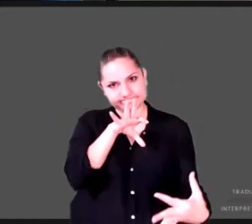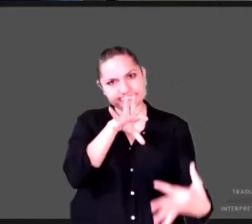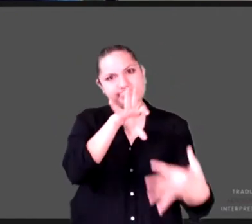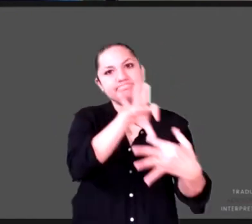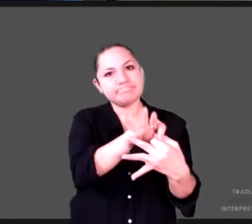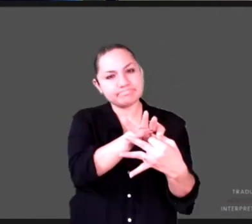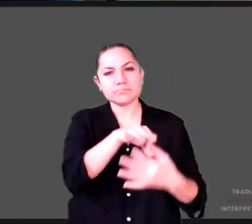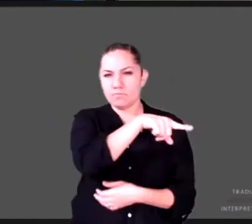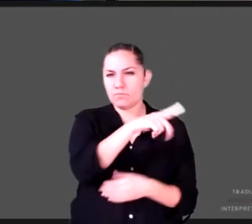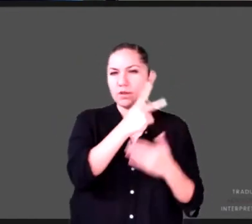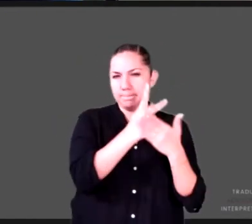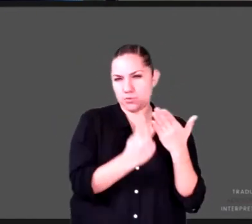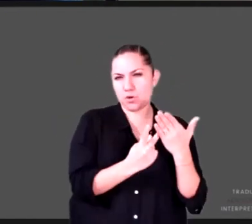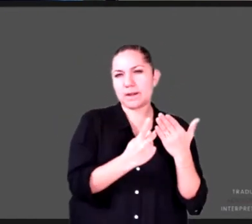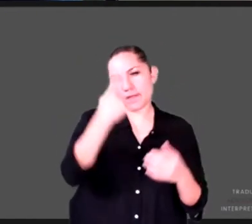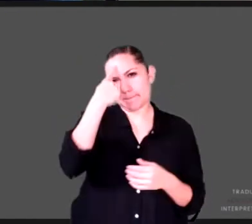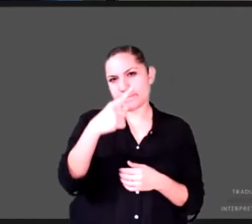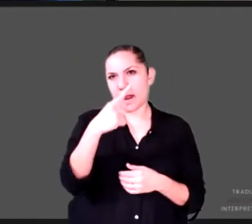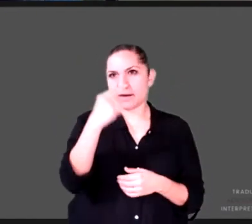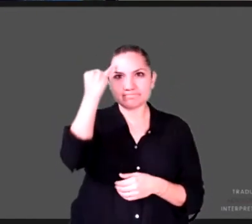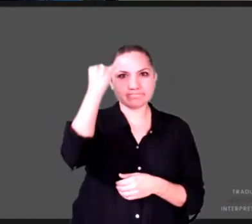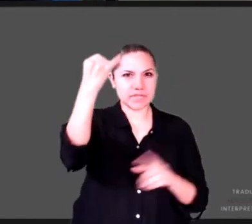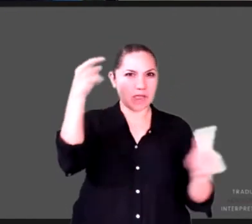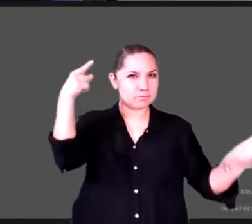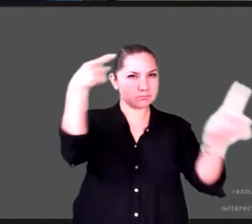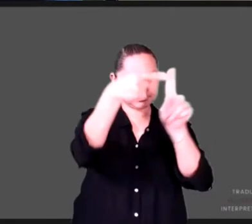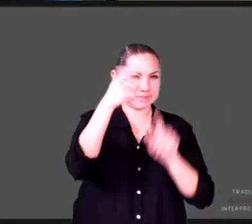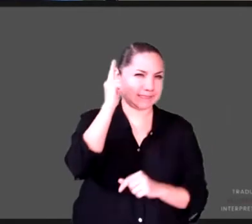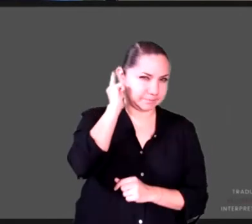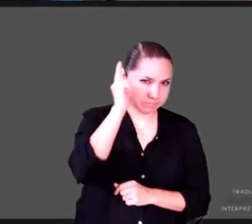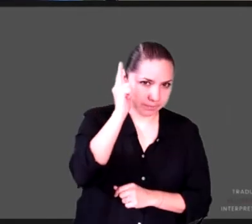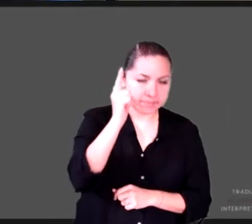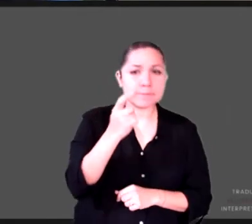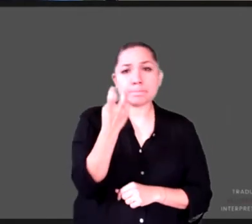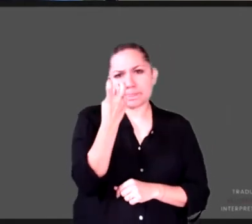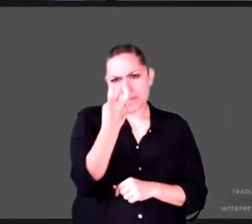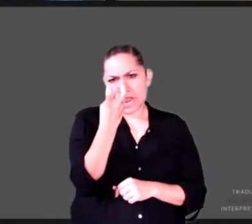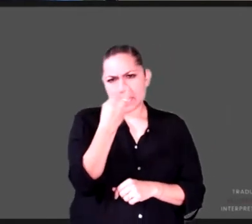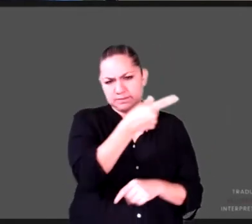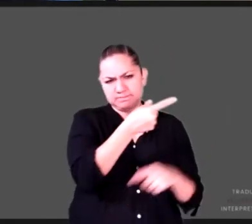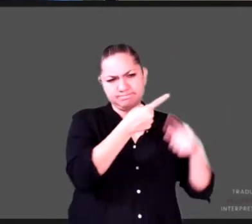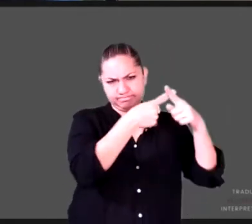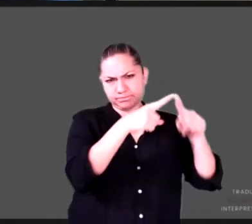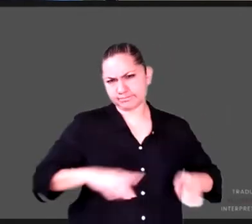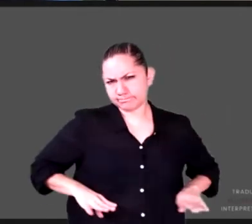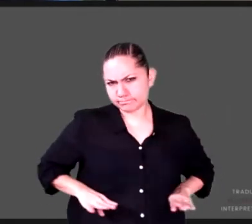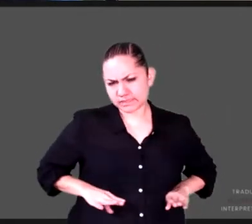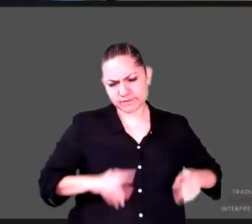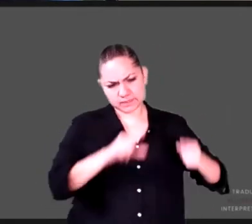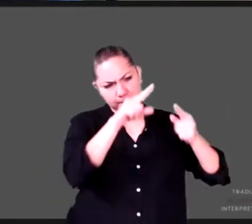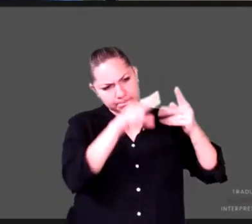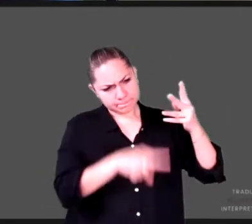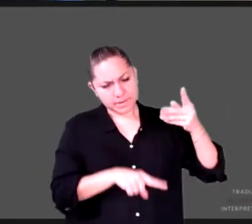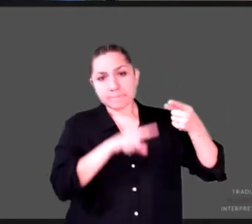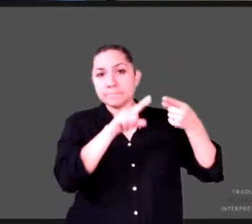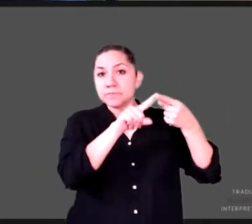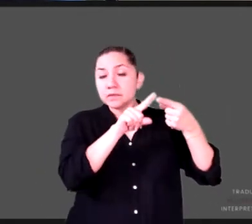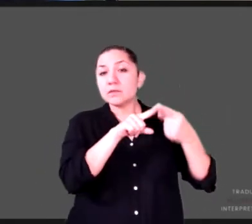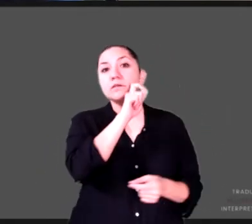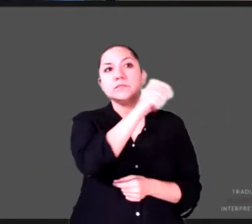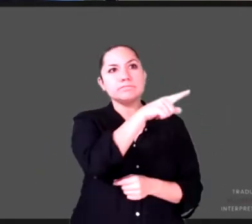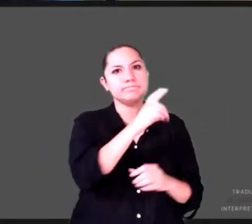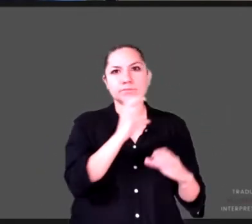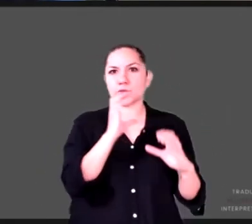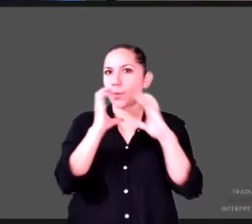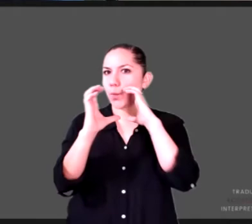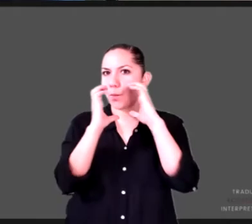Este programa tiene varios componentes, un componente muy concreto de comunicación específicamente enfocada a promover el cambio